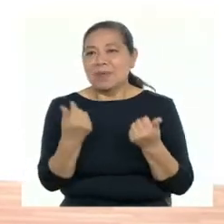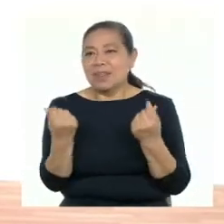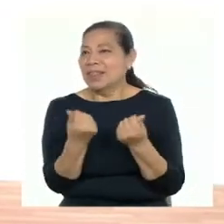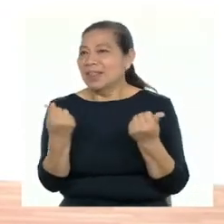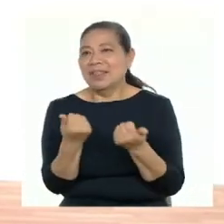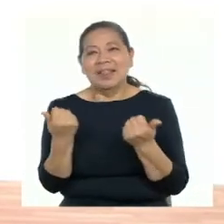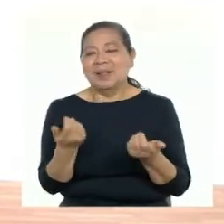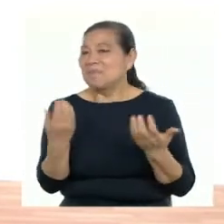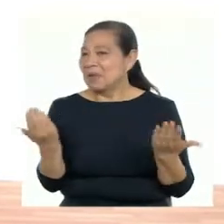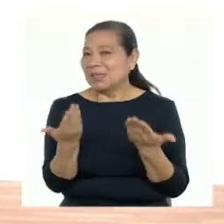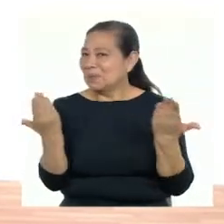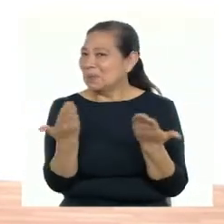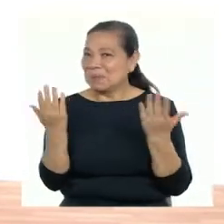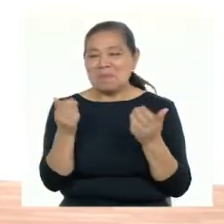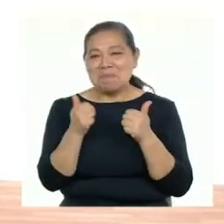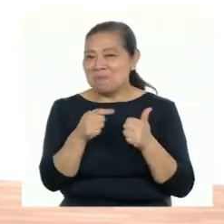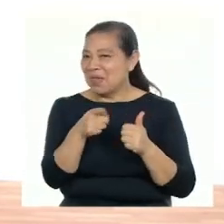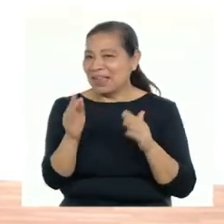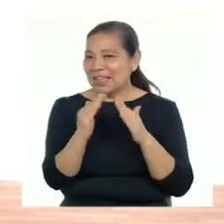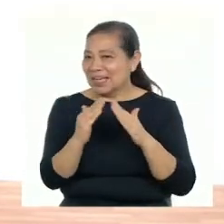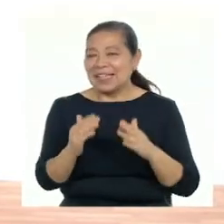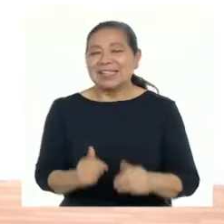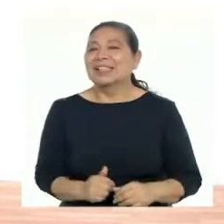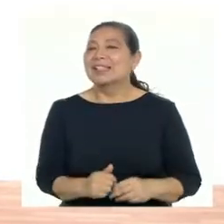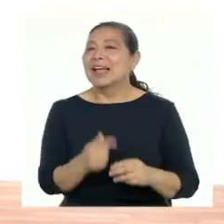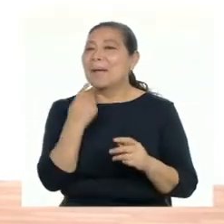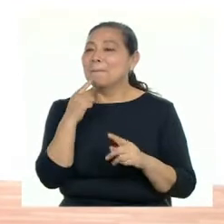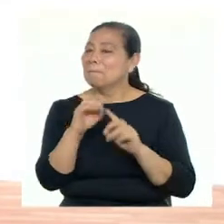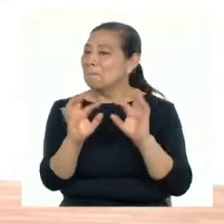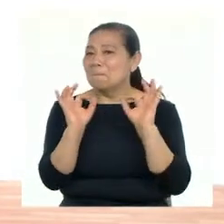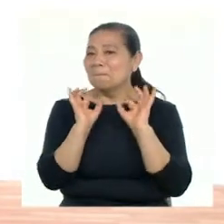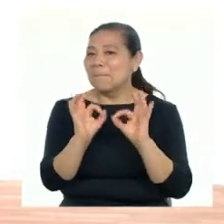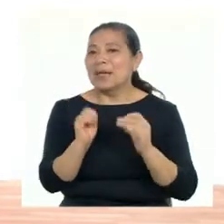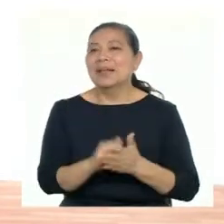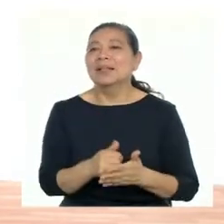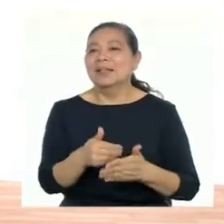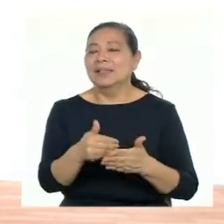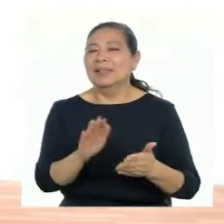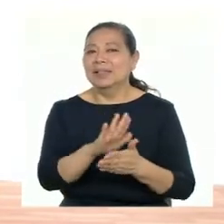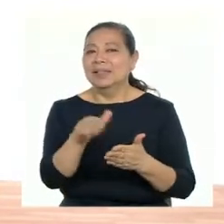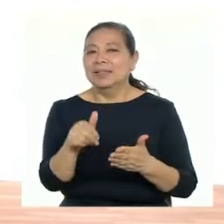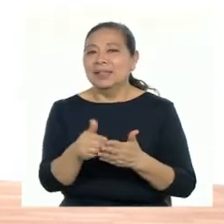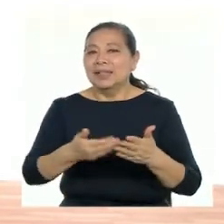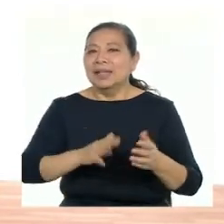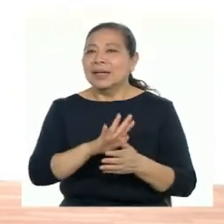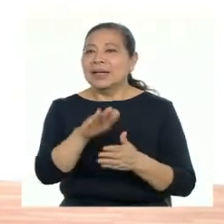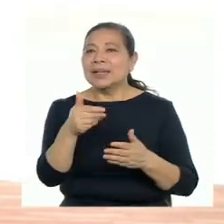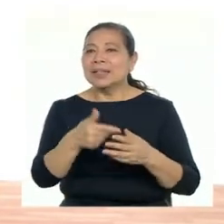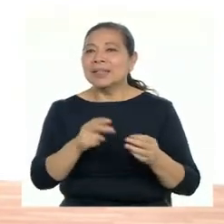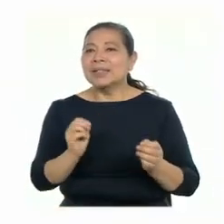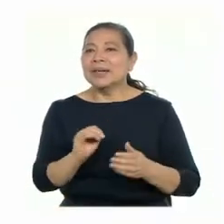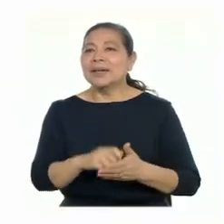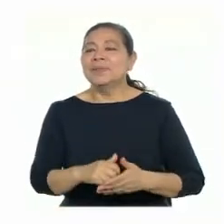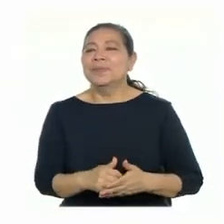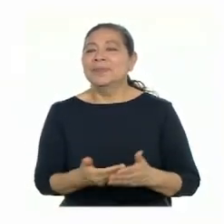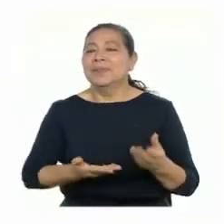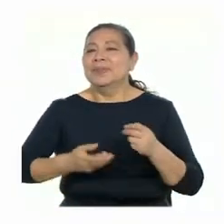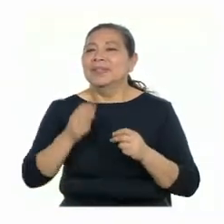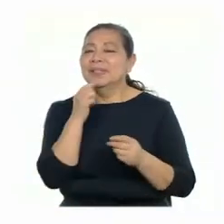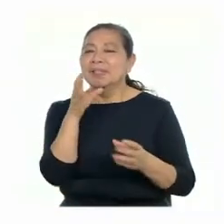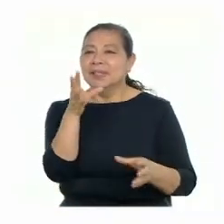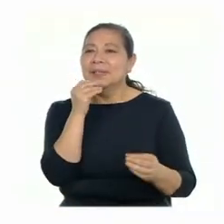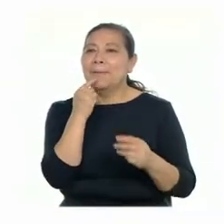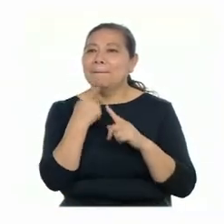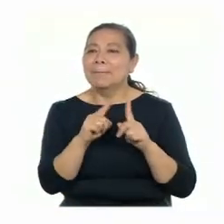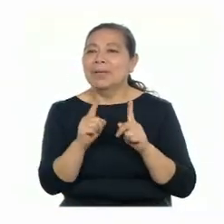Muy bien. Lo estás haciendo bien en casa. ¡Perfecto! ¡Vamos! ¡Bien! Ahora vamos a